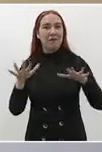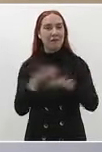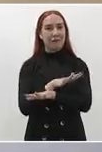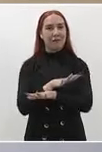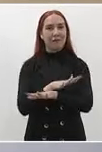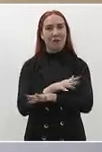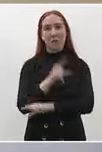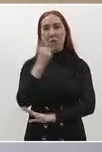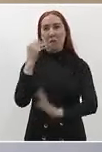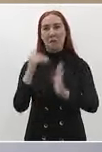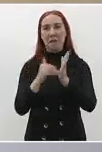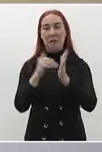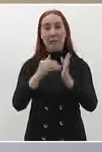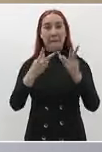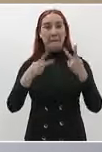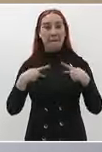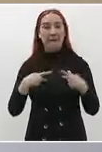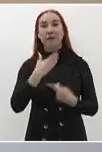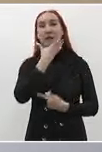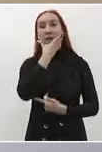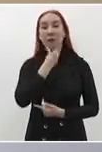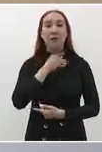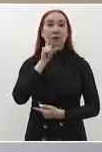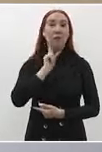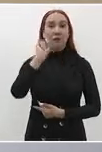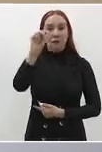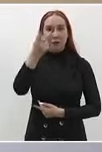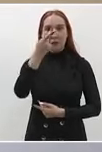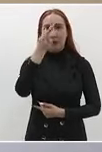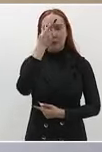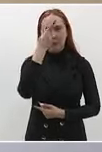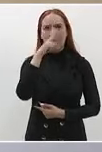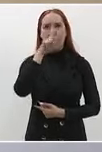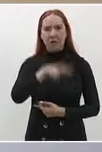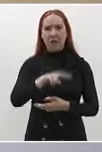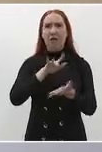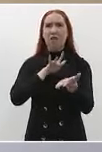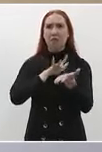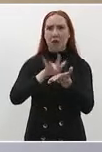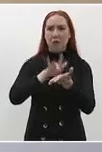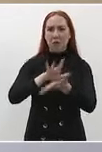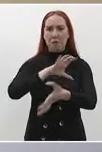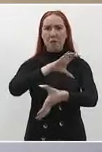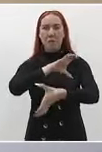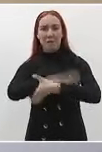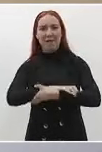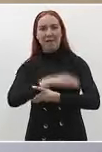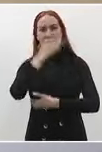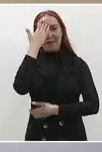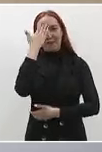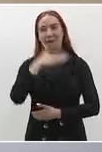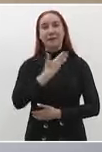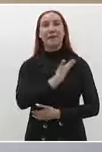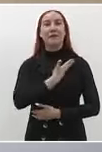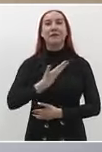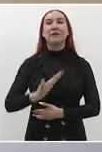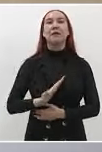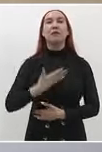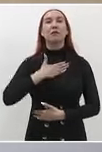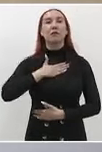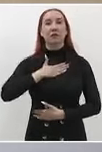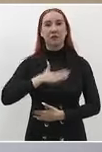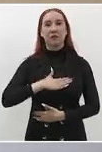y mexicanos que estamos con usted, presidente, porque ha gobernado con justicia y les ha brindado condiciones de